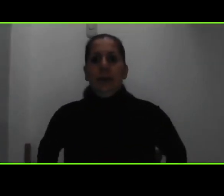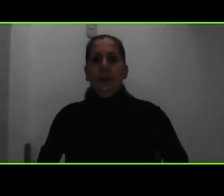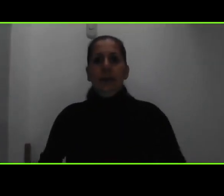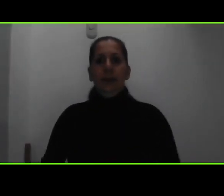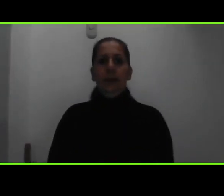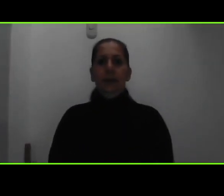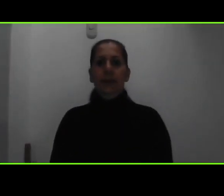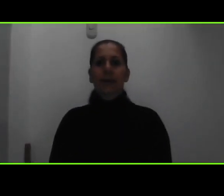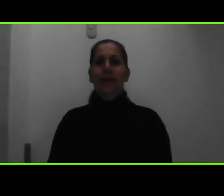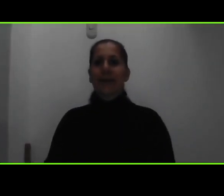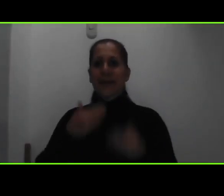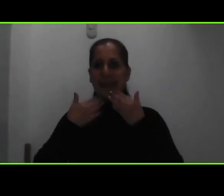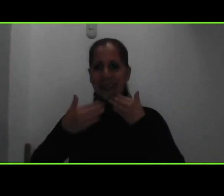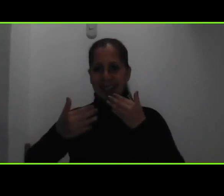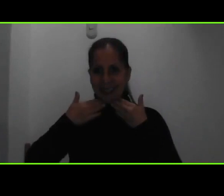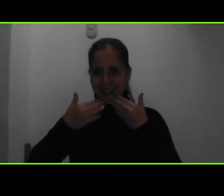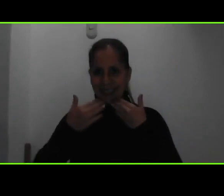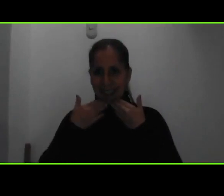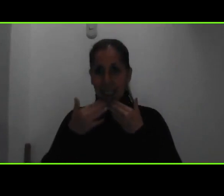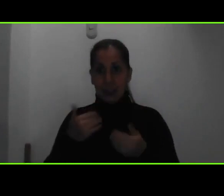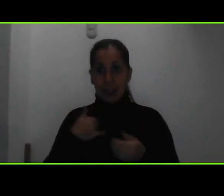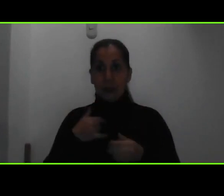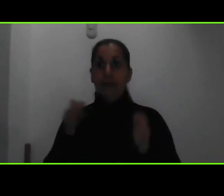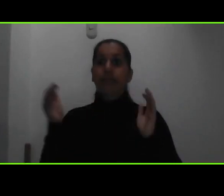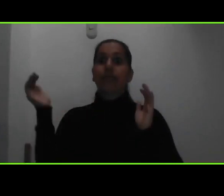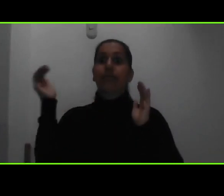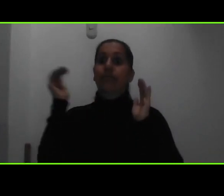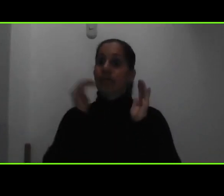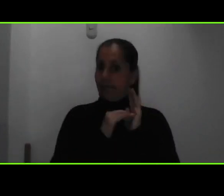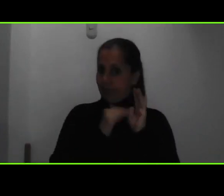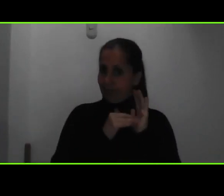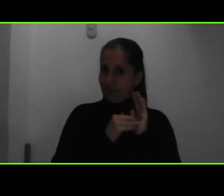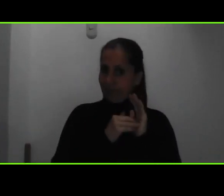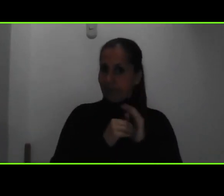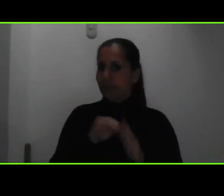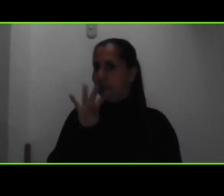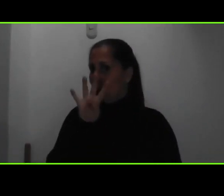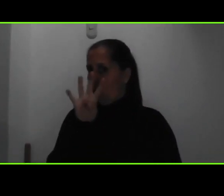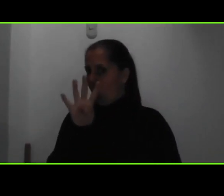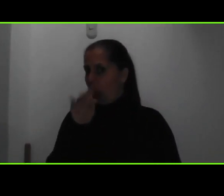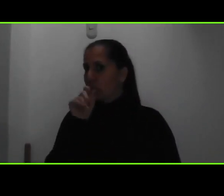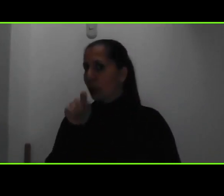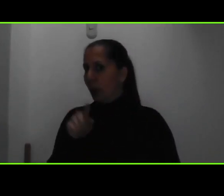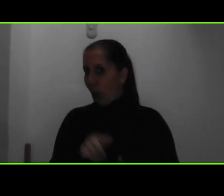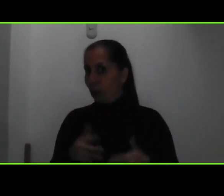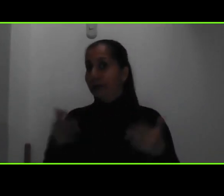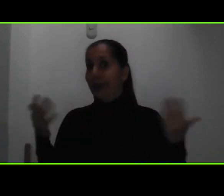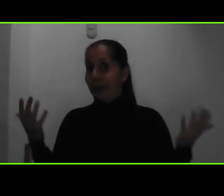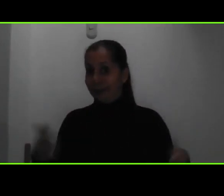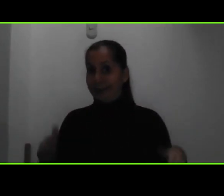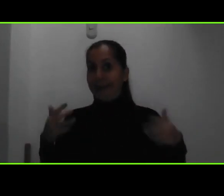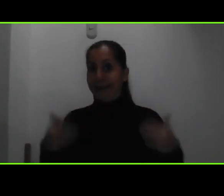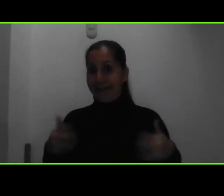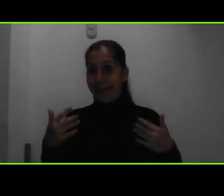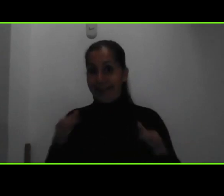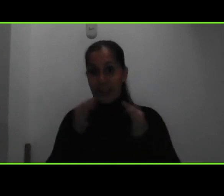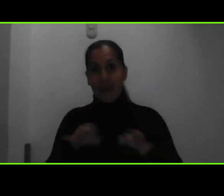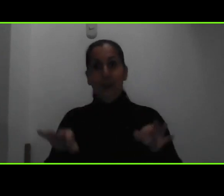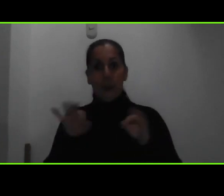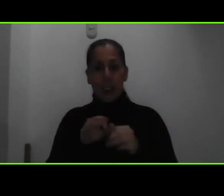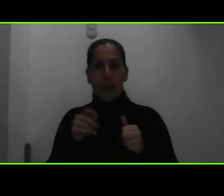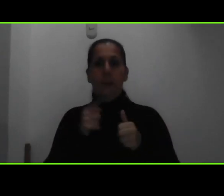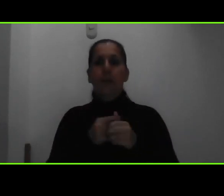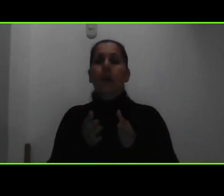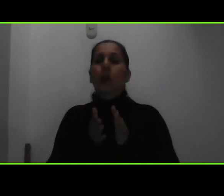muchas gracias vamos a retomar son cuatro grandes preguntas importante la solicitud de